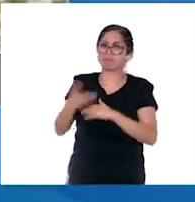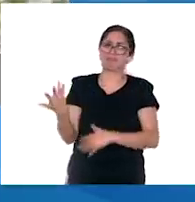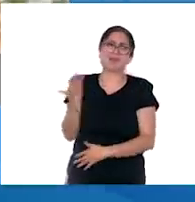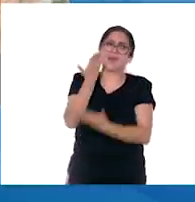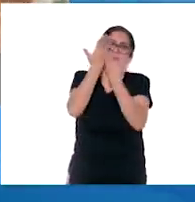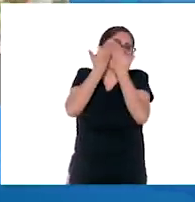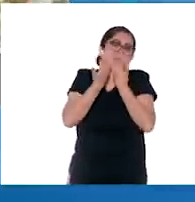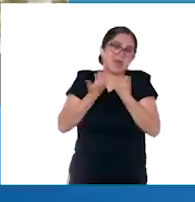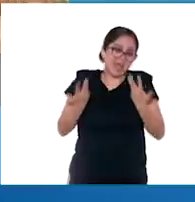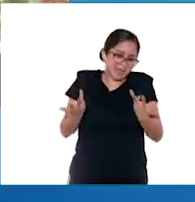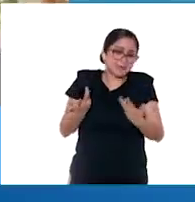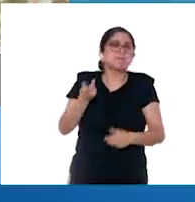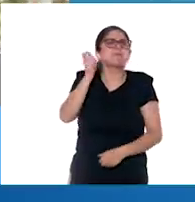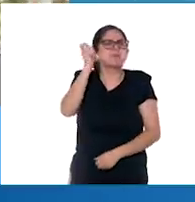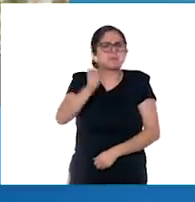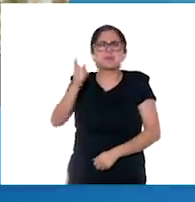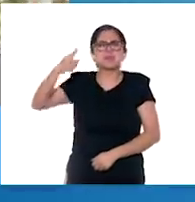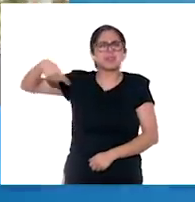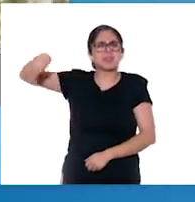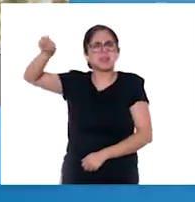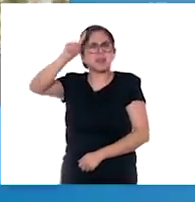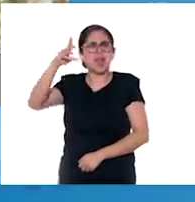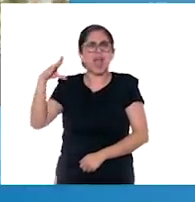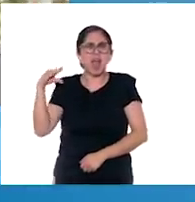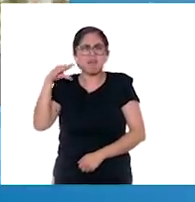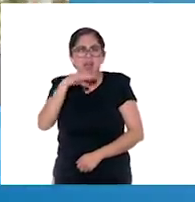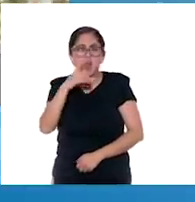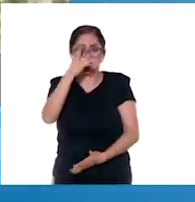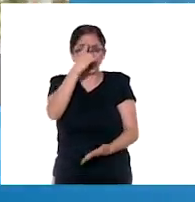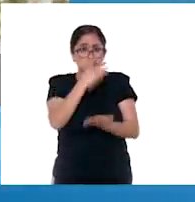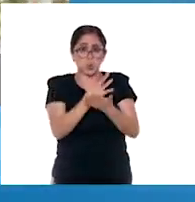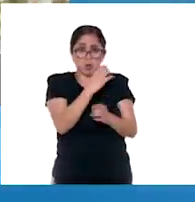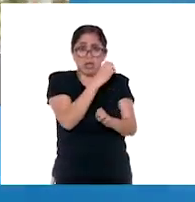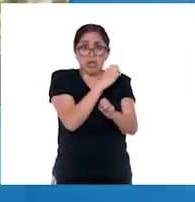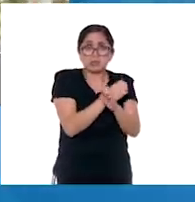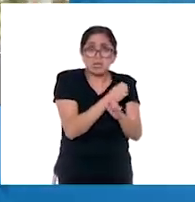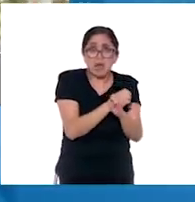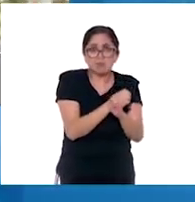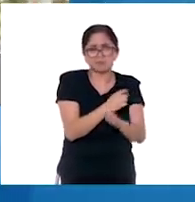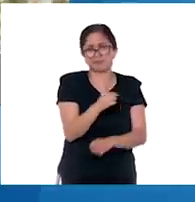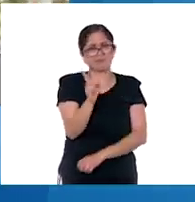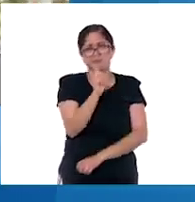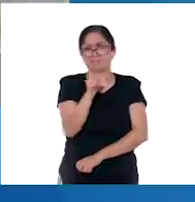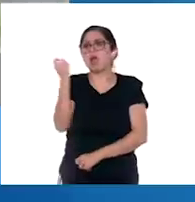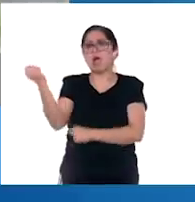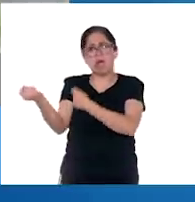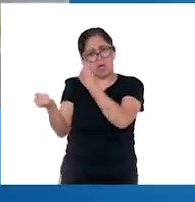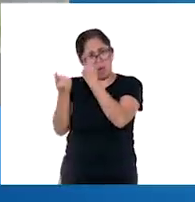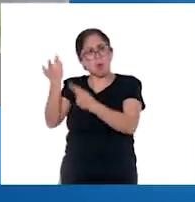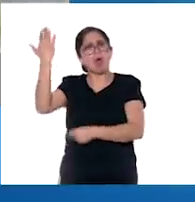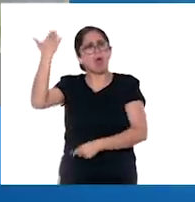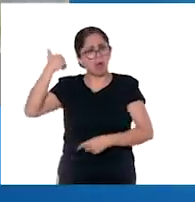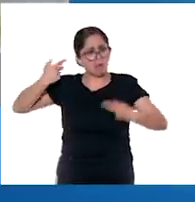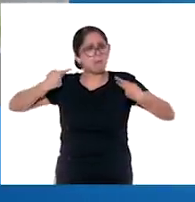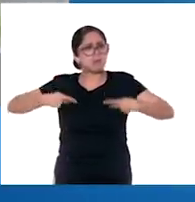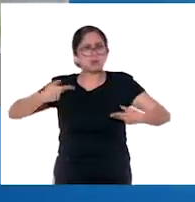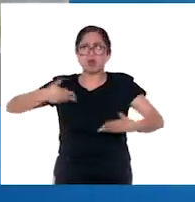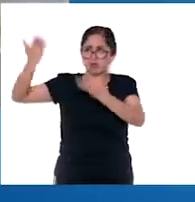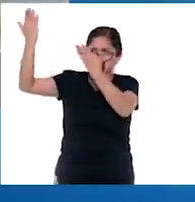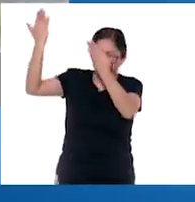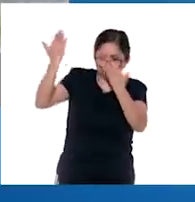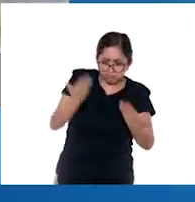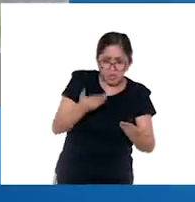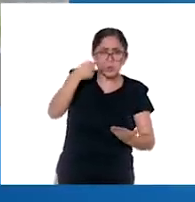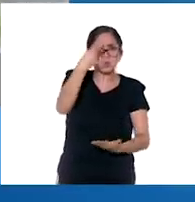los africanos solo fueron personas esclavizadas es errónea. Muchos de ellos lograron tener mejores condiciones de vida